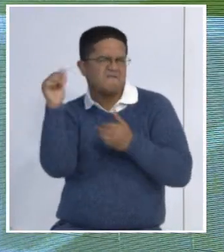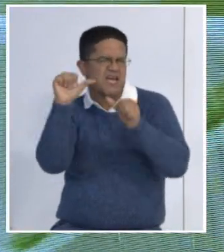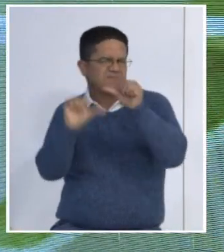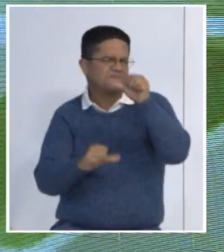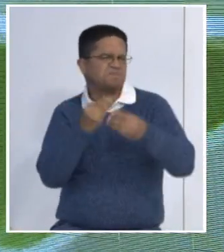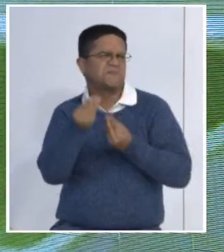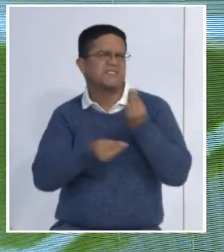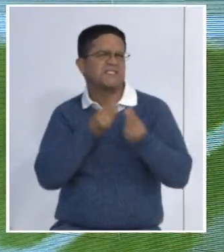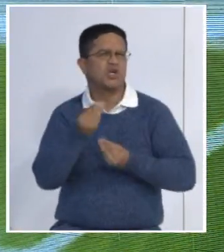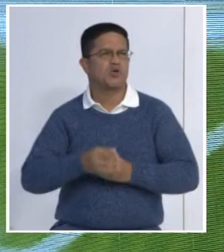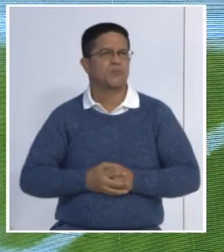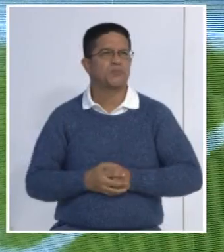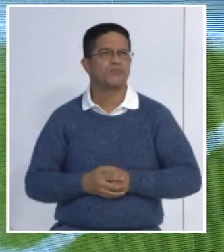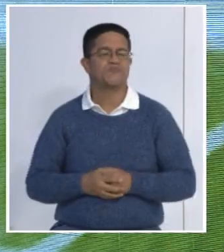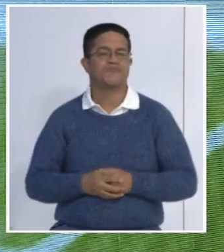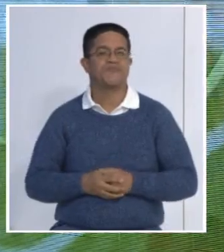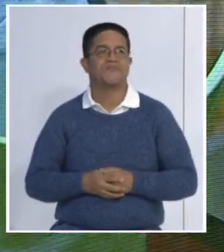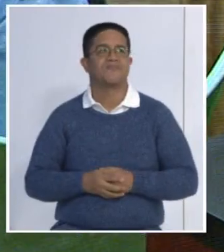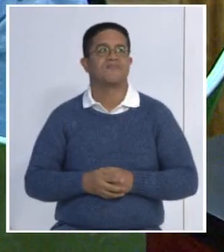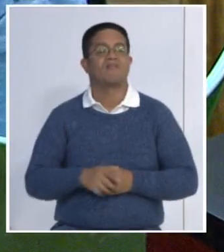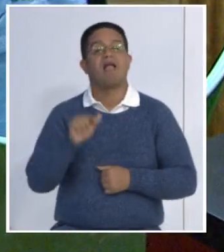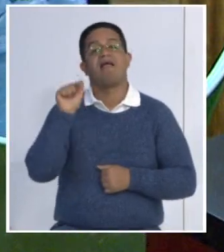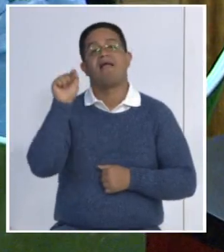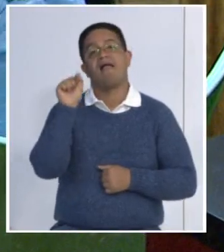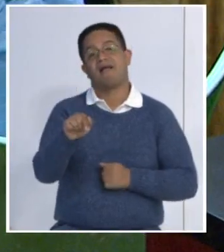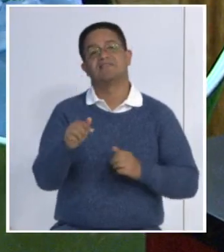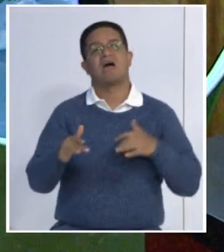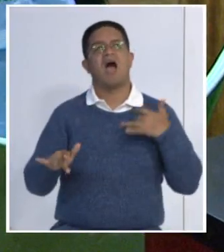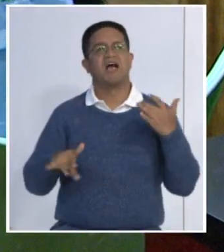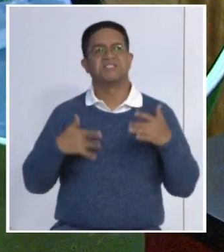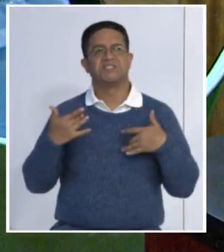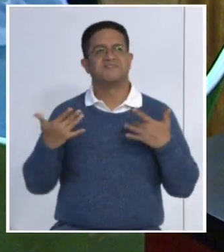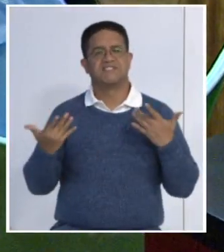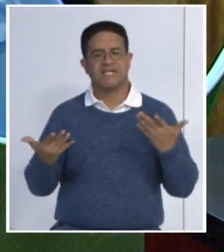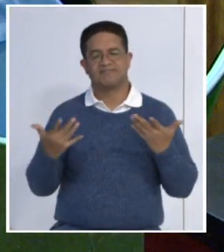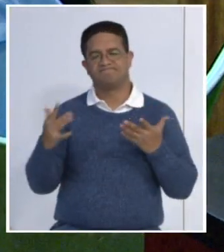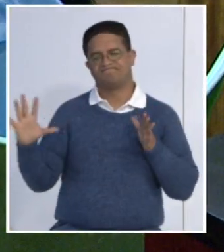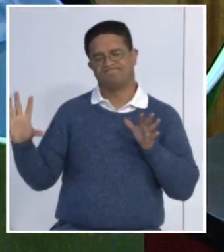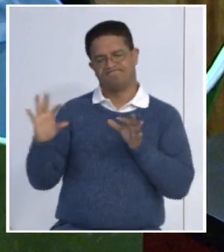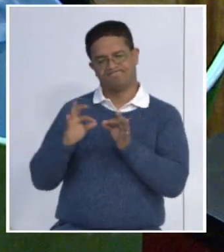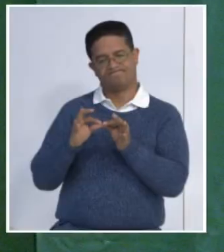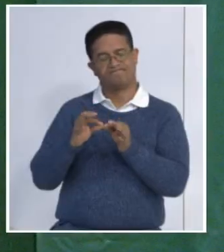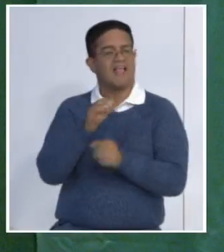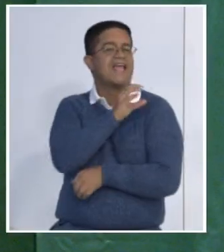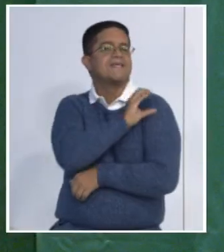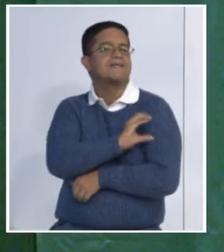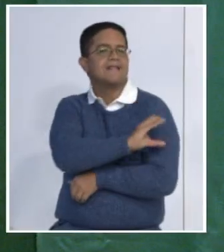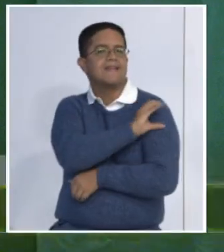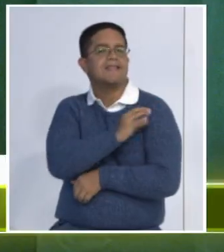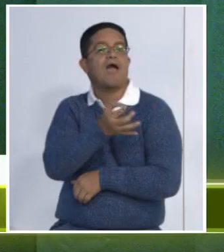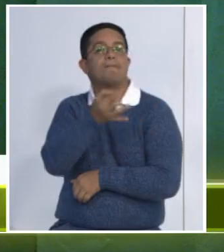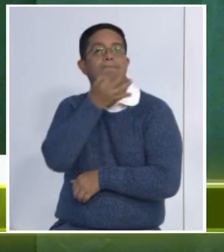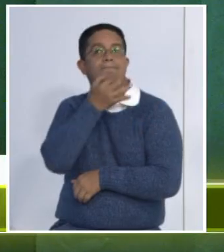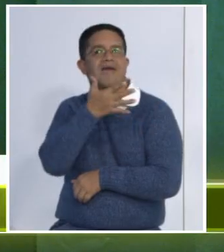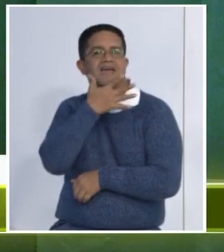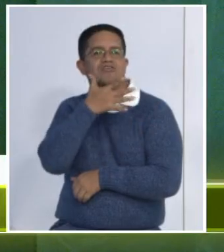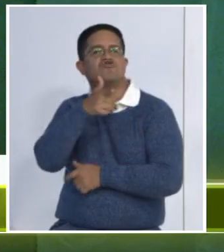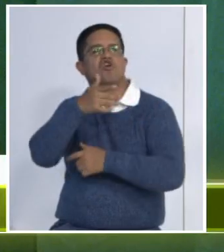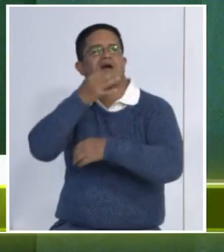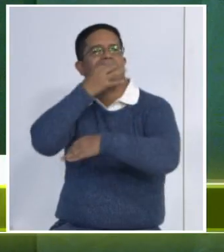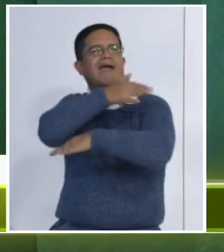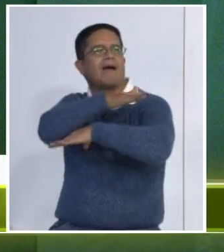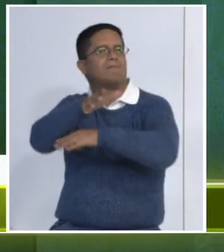esta actividad de salud. Esta actividad se realizó en alianza con la clínica Bello Campo en aras de prevenir